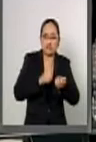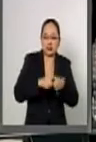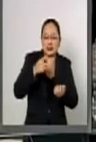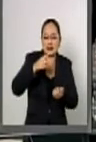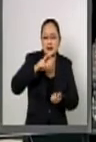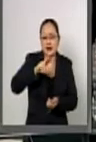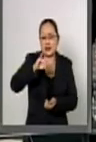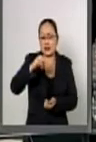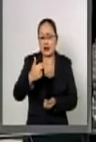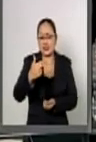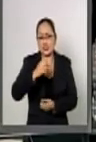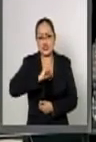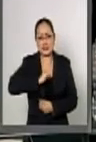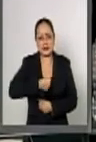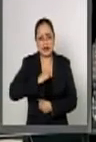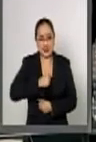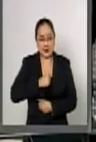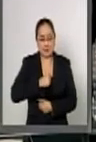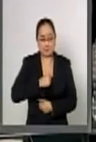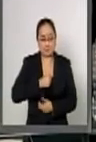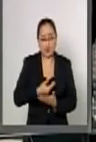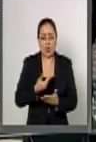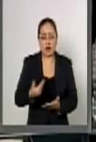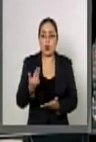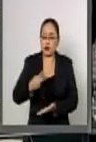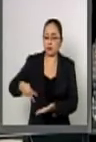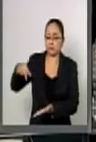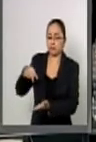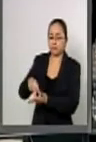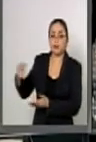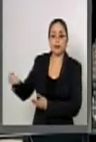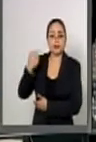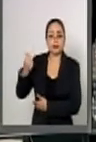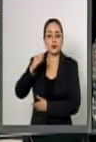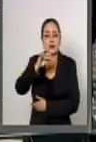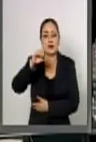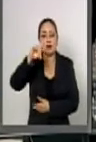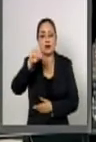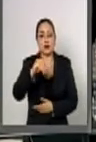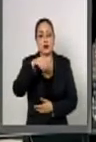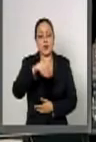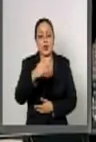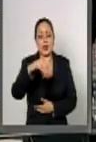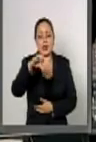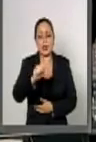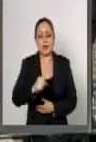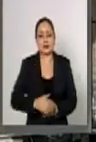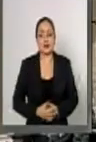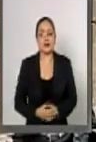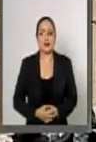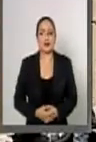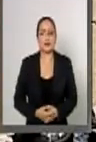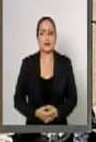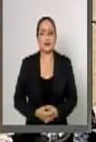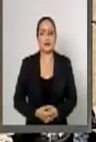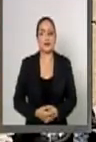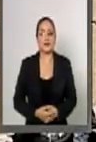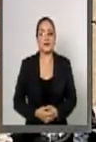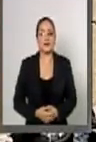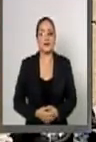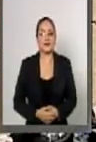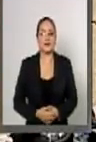VIH-SIDA en uso de la tribuna, el senador Fernando Mayanz Canabal. Gracias, presidente.